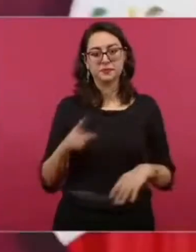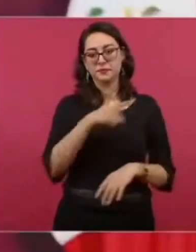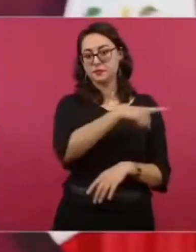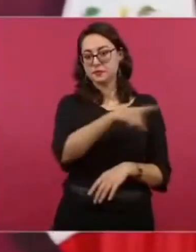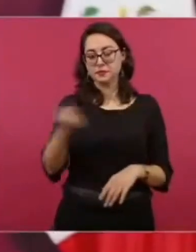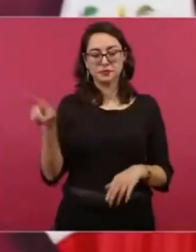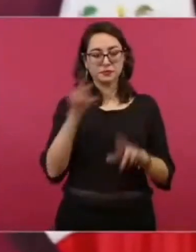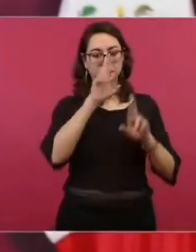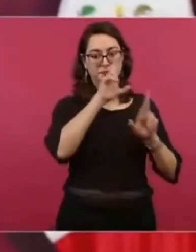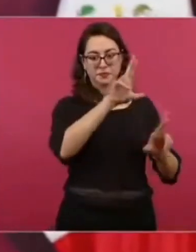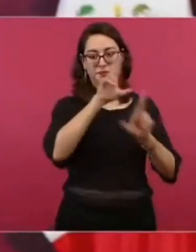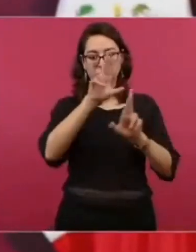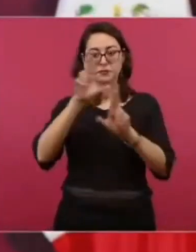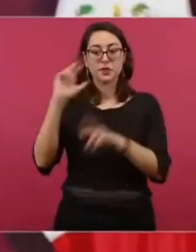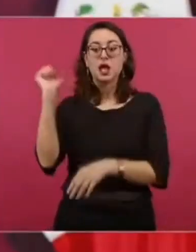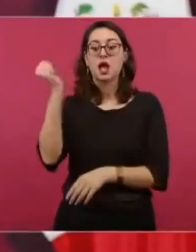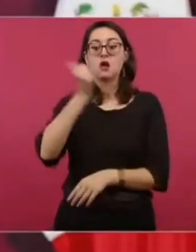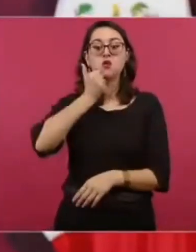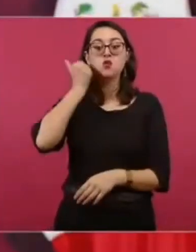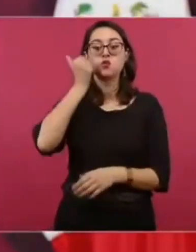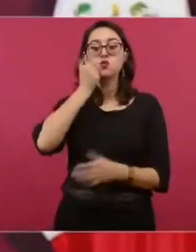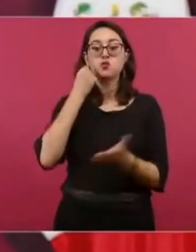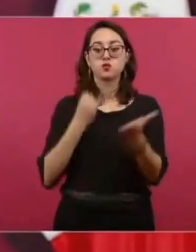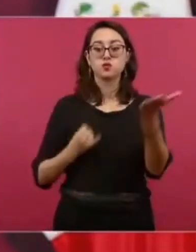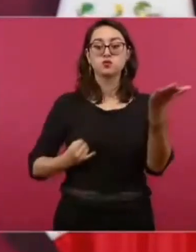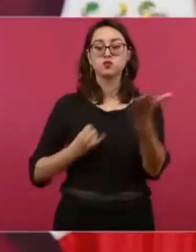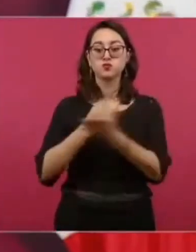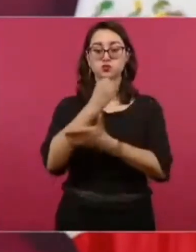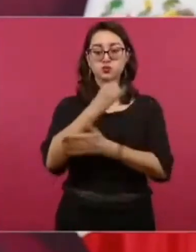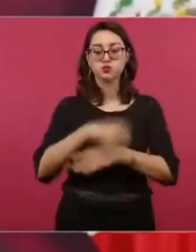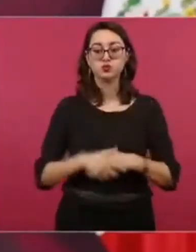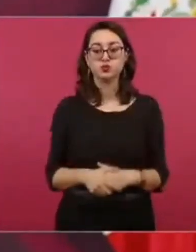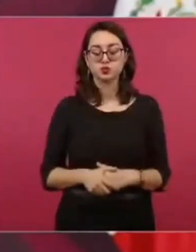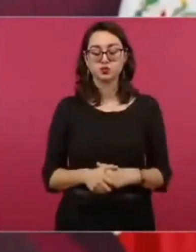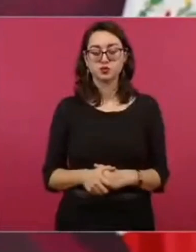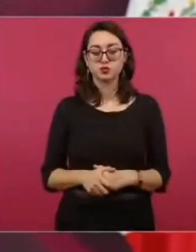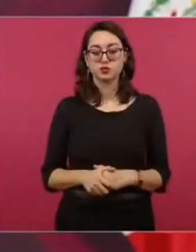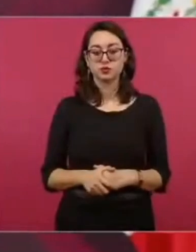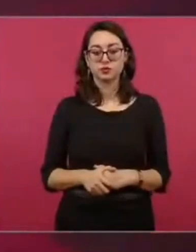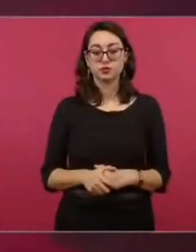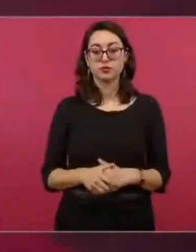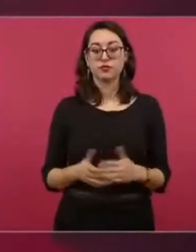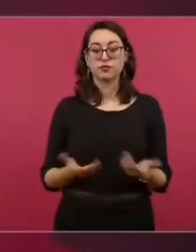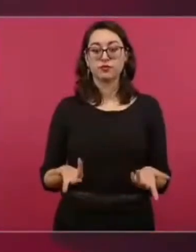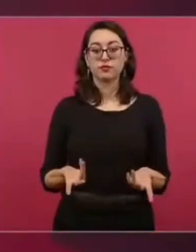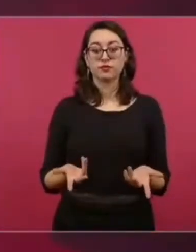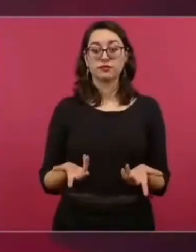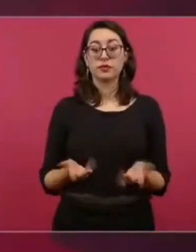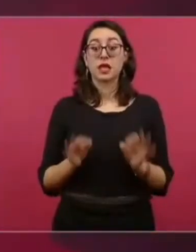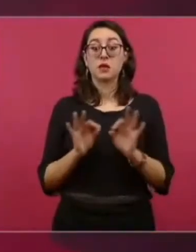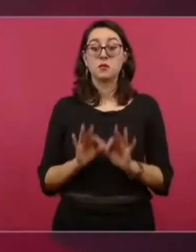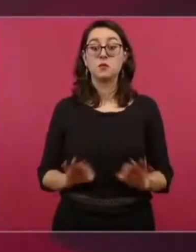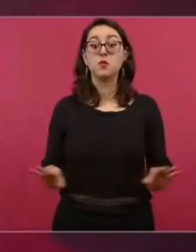Los universitarios van a decidir. Lo importante es que ya no decida, narro.